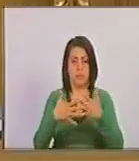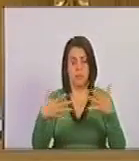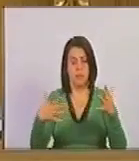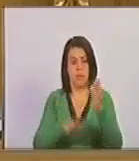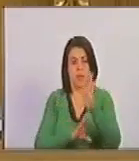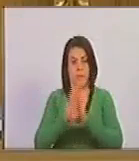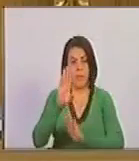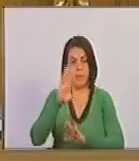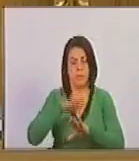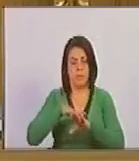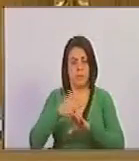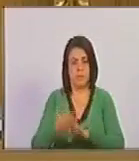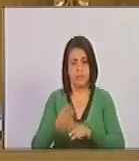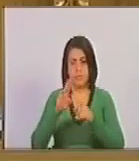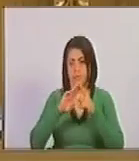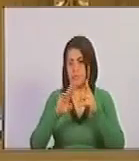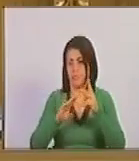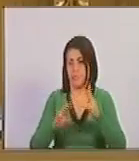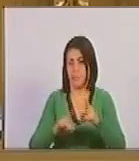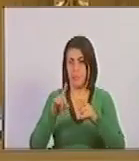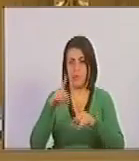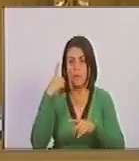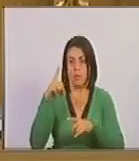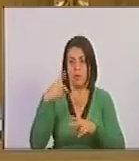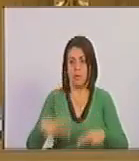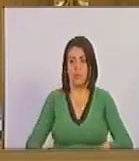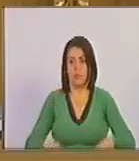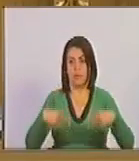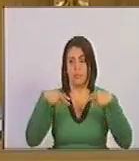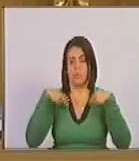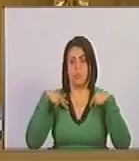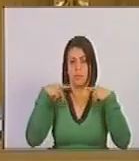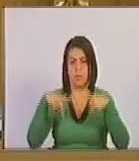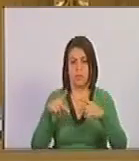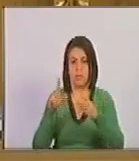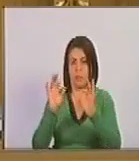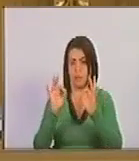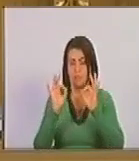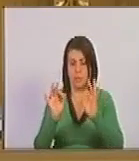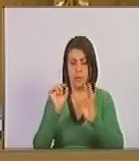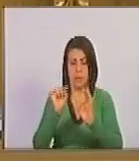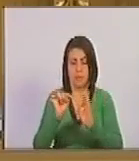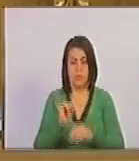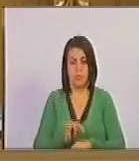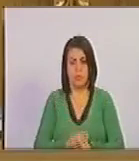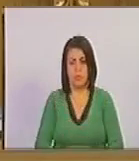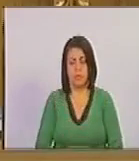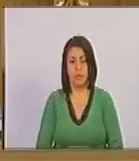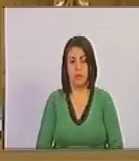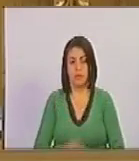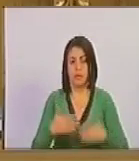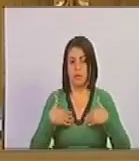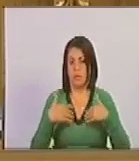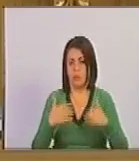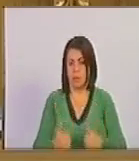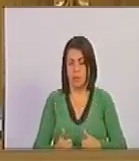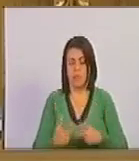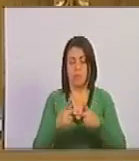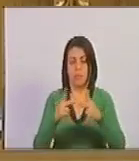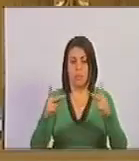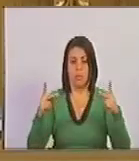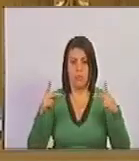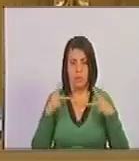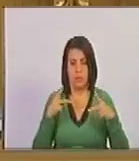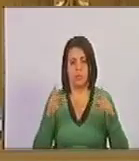avances en materia de derechos humanos, particularmente en el ámbito de la salud pública,